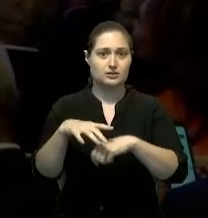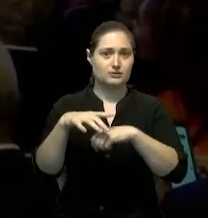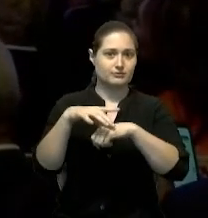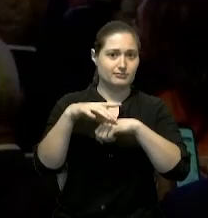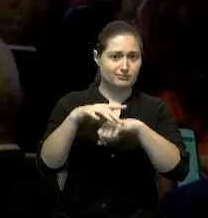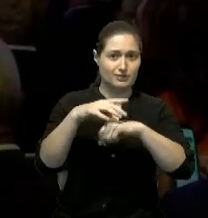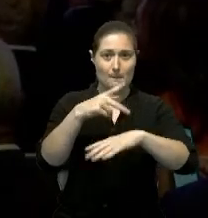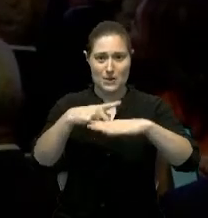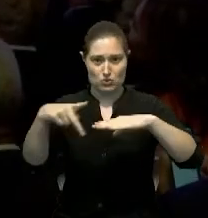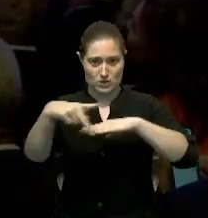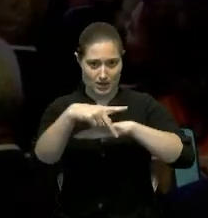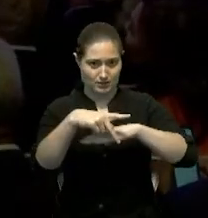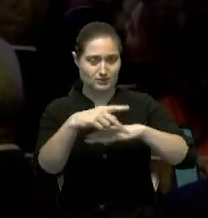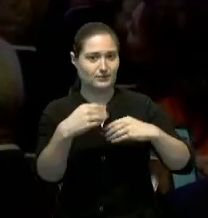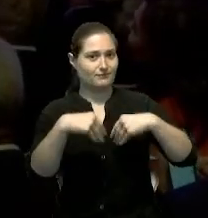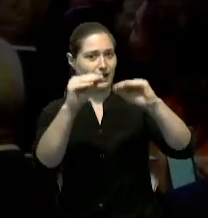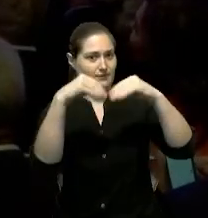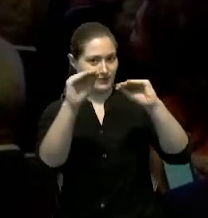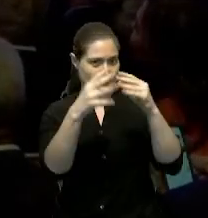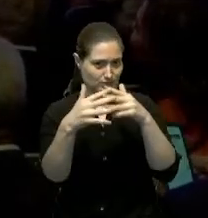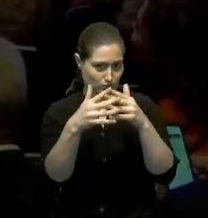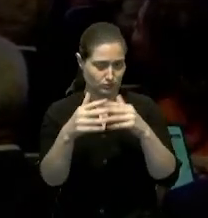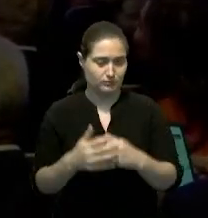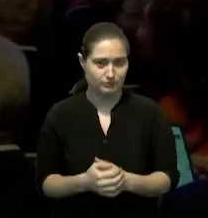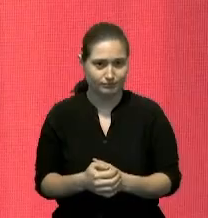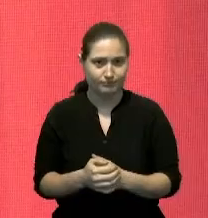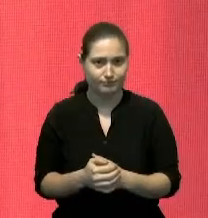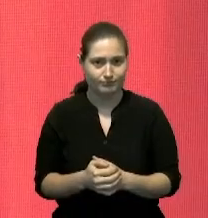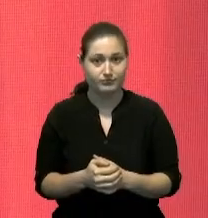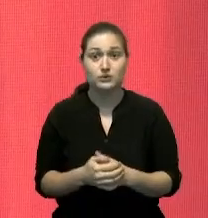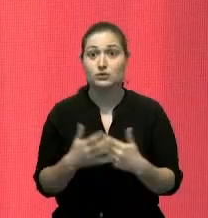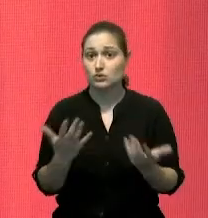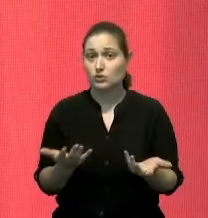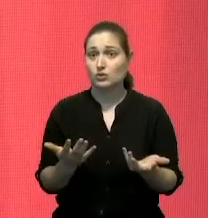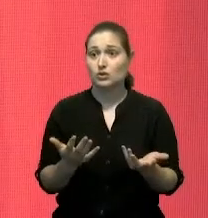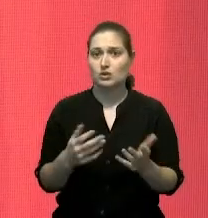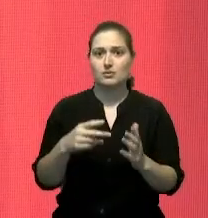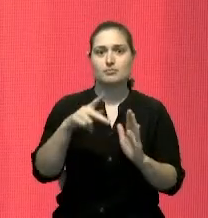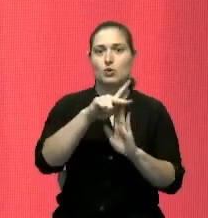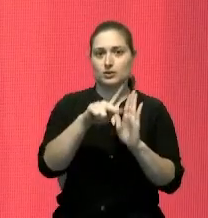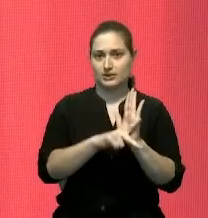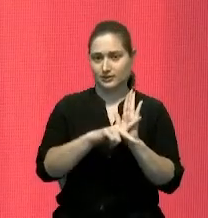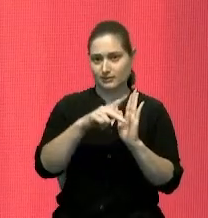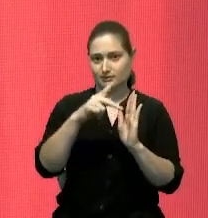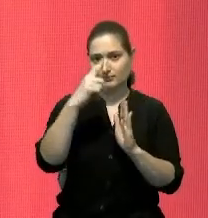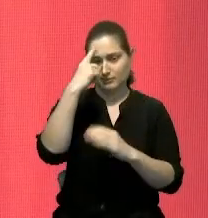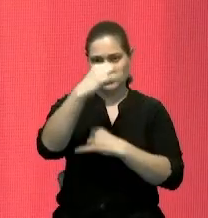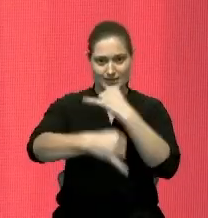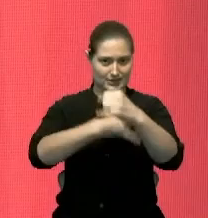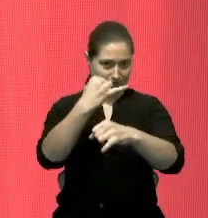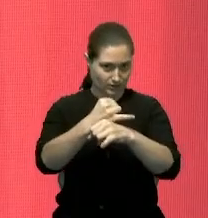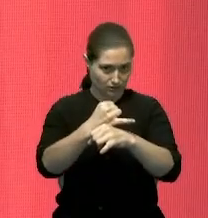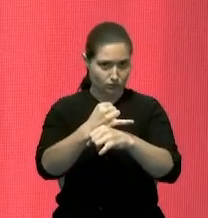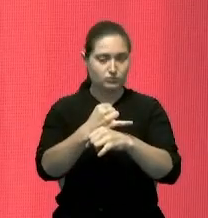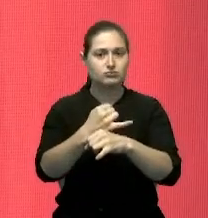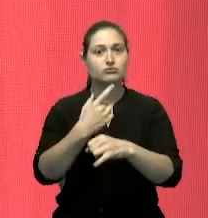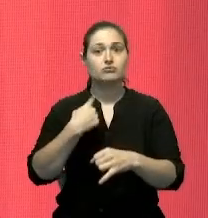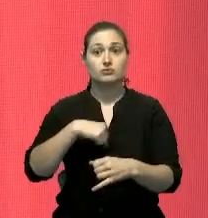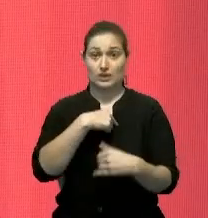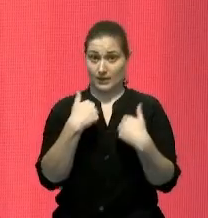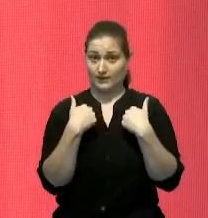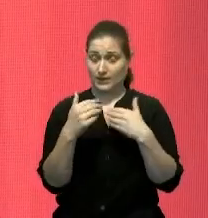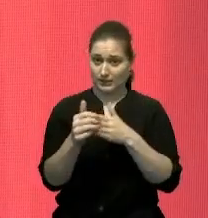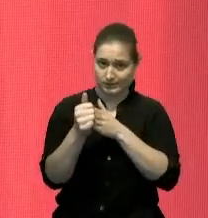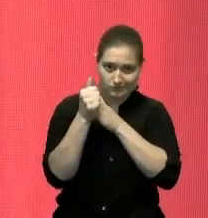Pedernales. En cuanto a nuestra política exterior, al liderazgo que hemos llevado